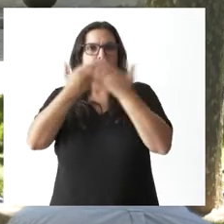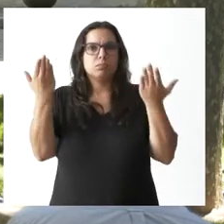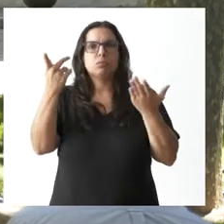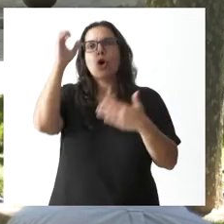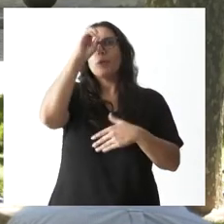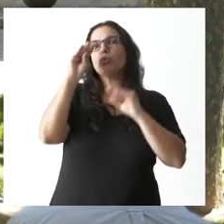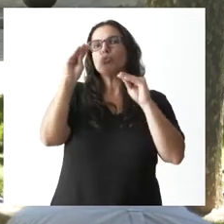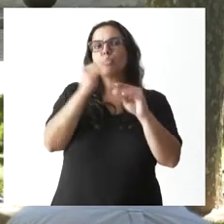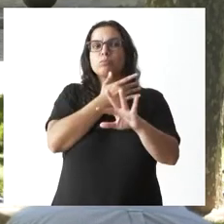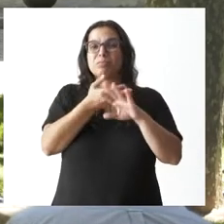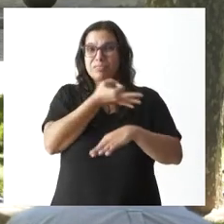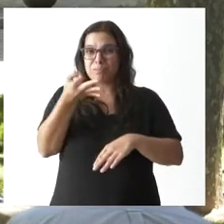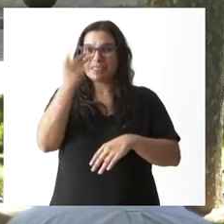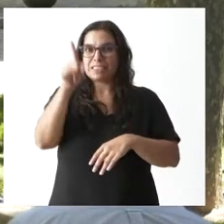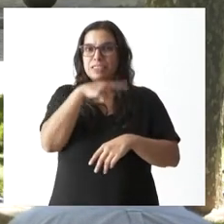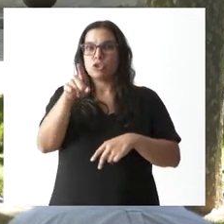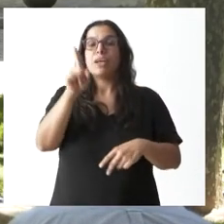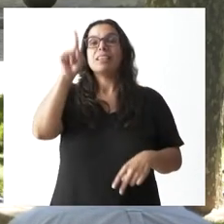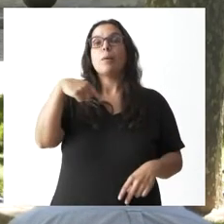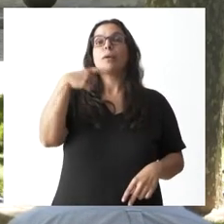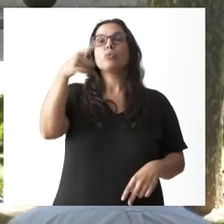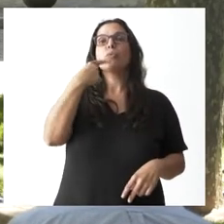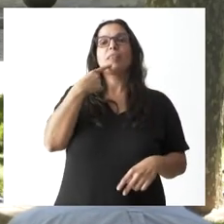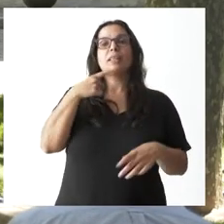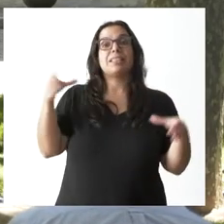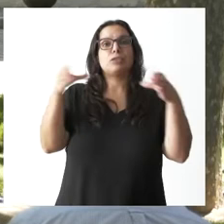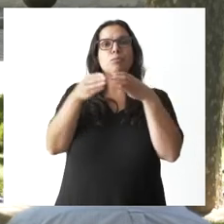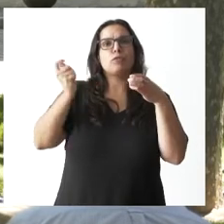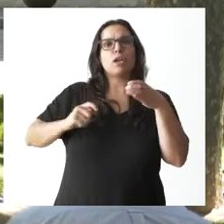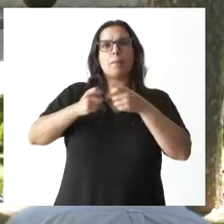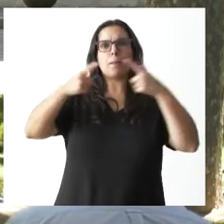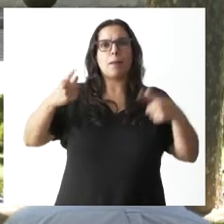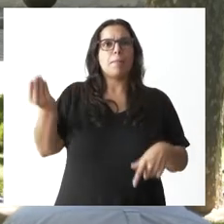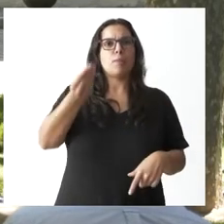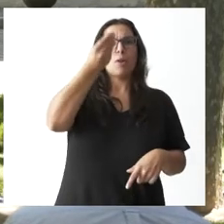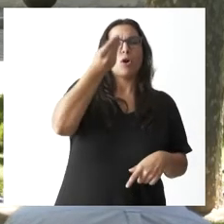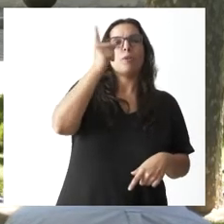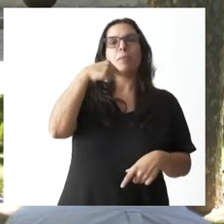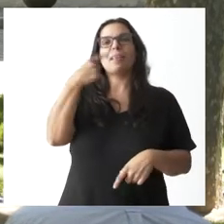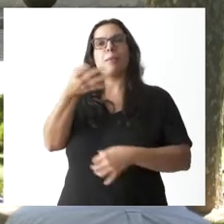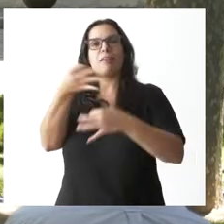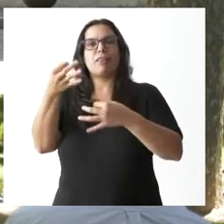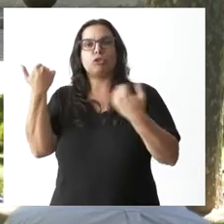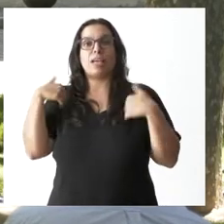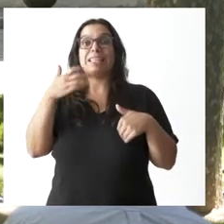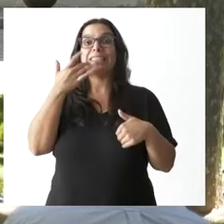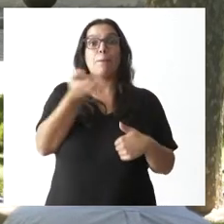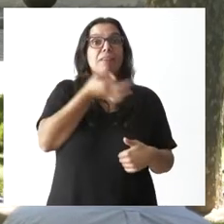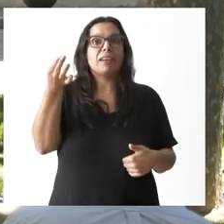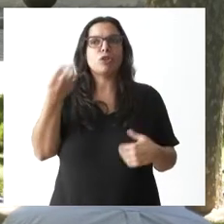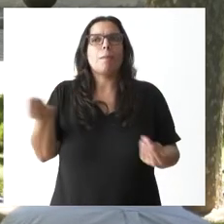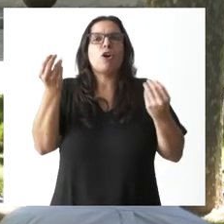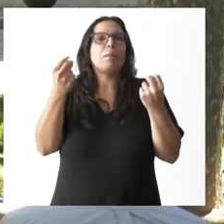y por qué están diciendo que van a mejorar los operativos y a la vez dicen que son perfectos. ¿Cómo se mejora lo que ya es perfecto? Gracias.